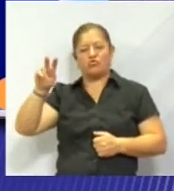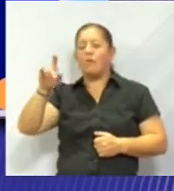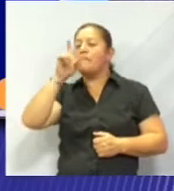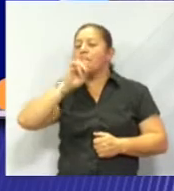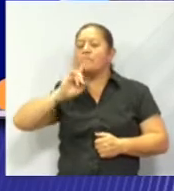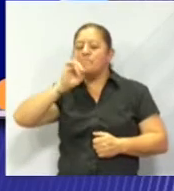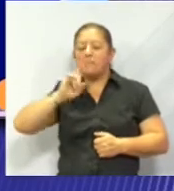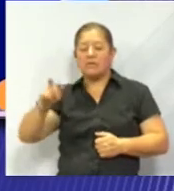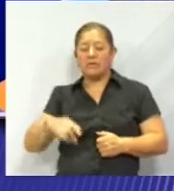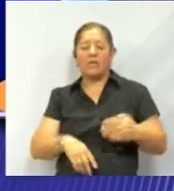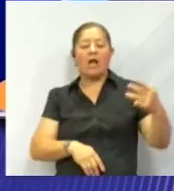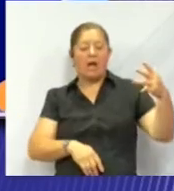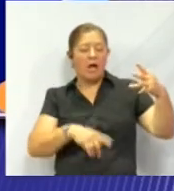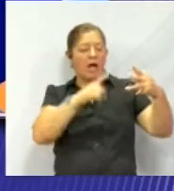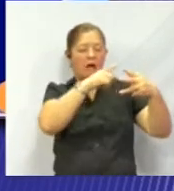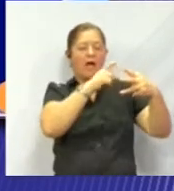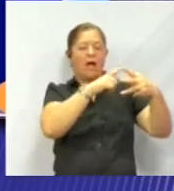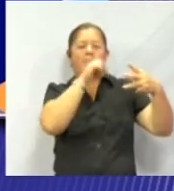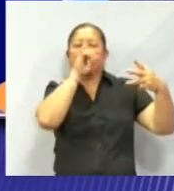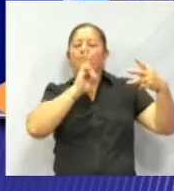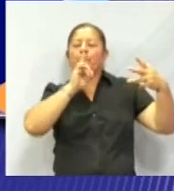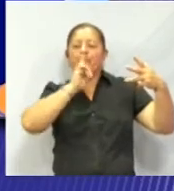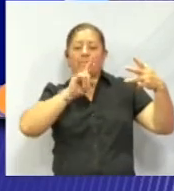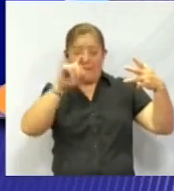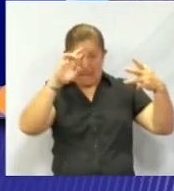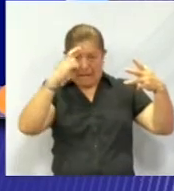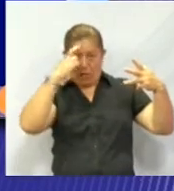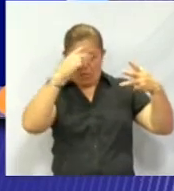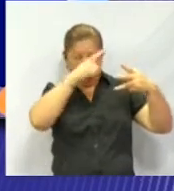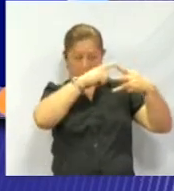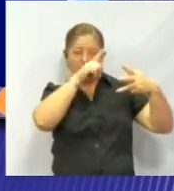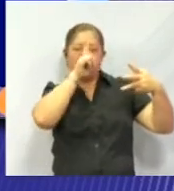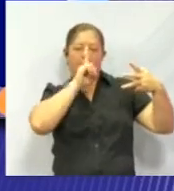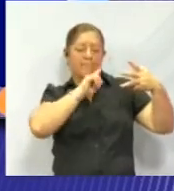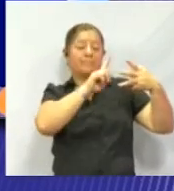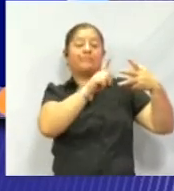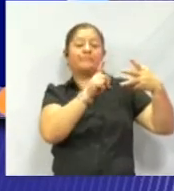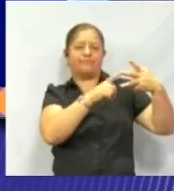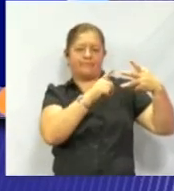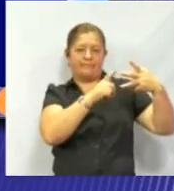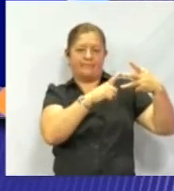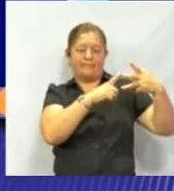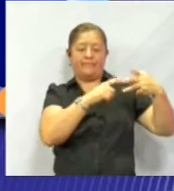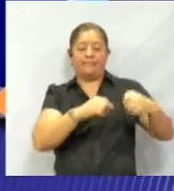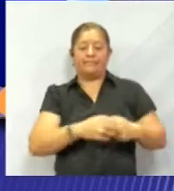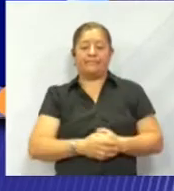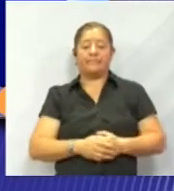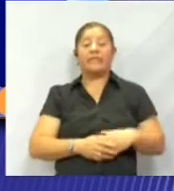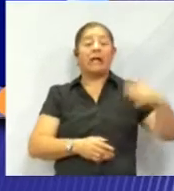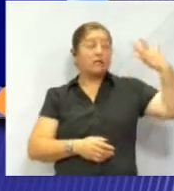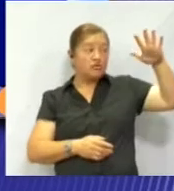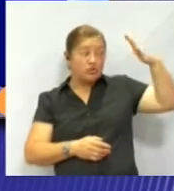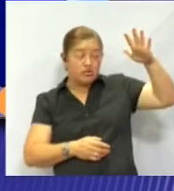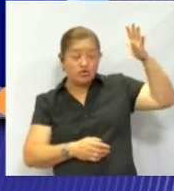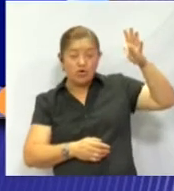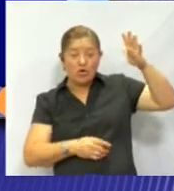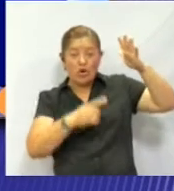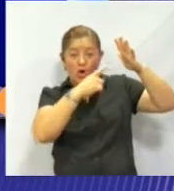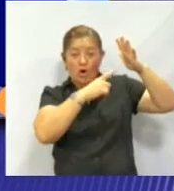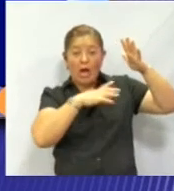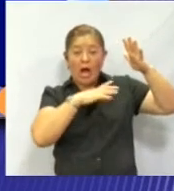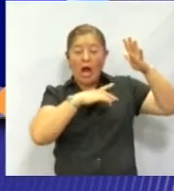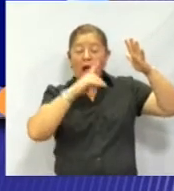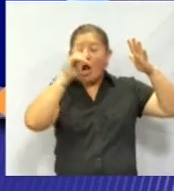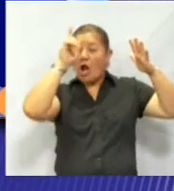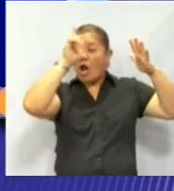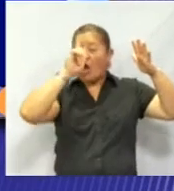¿Mentira? Mentira. Vamos a recordarla. anotado. Muy bien. Vamos con la número dos. Nos dice, el Sol no tiene luz